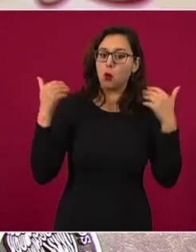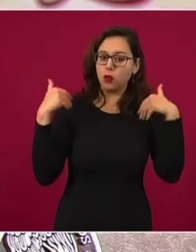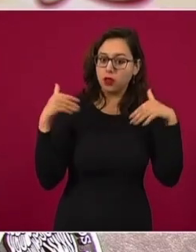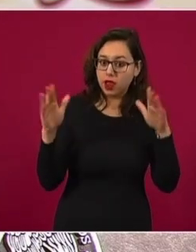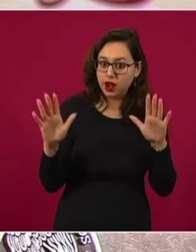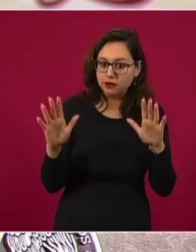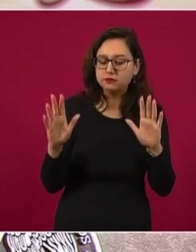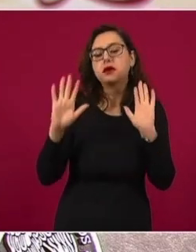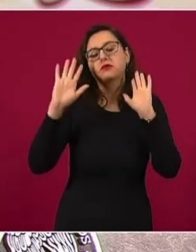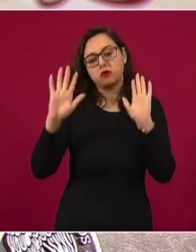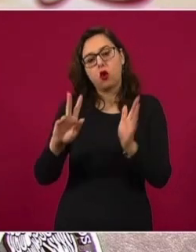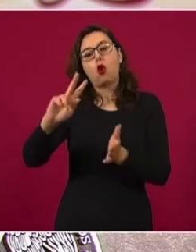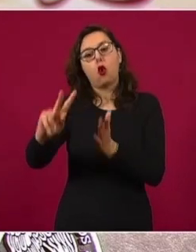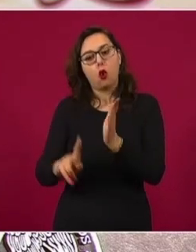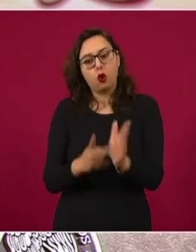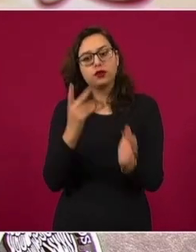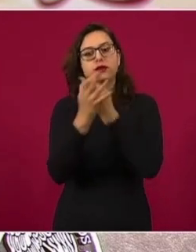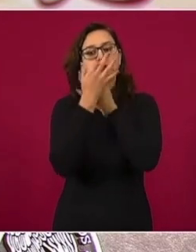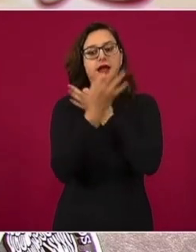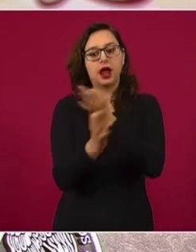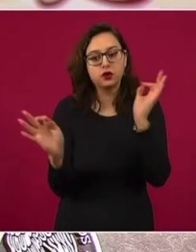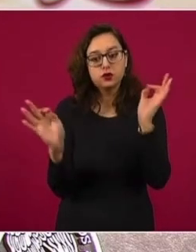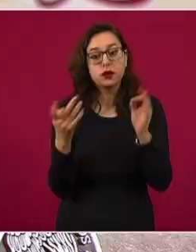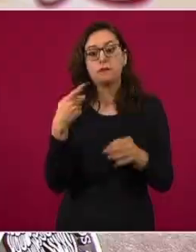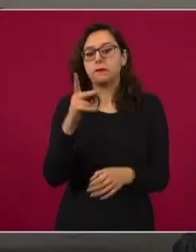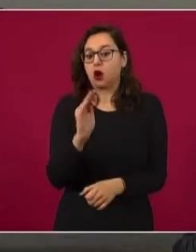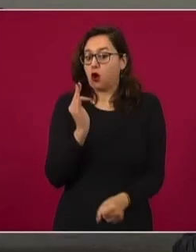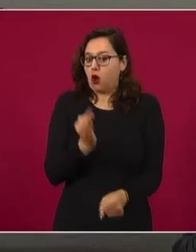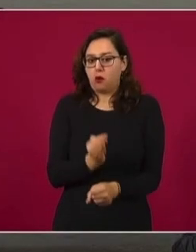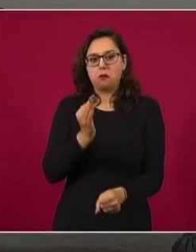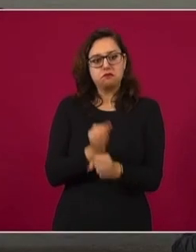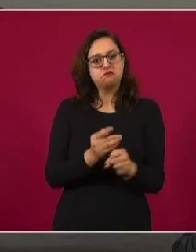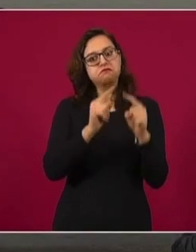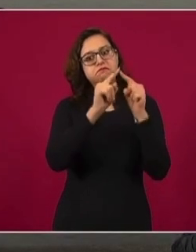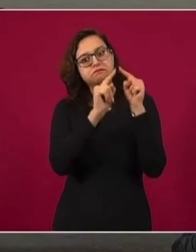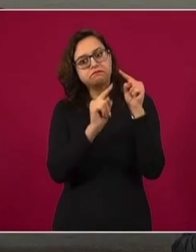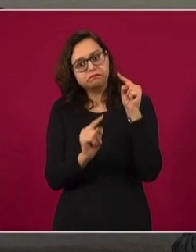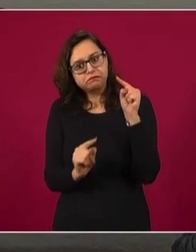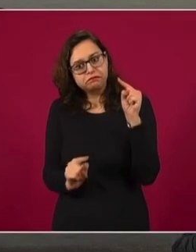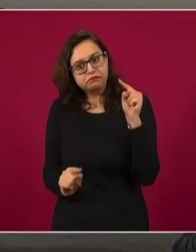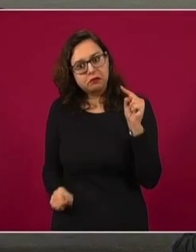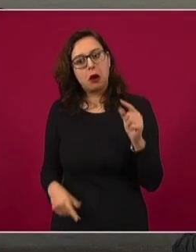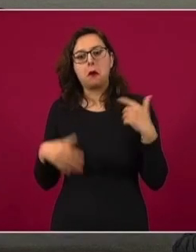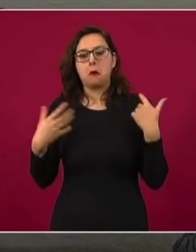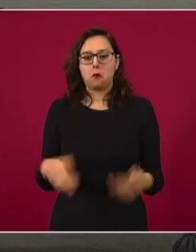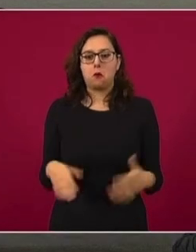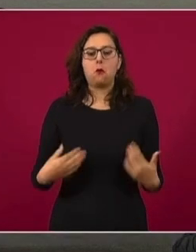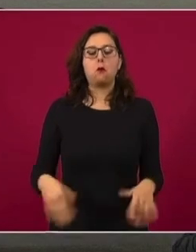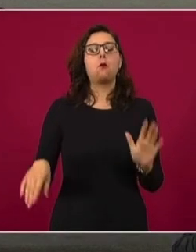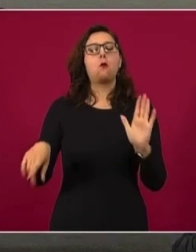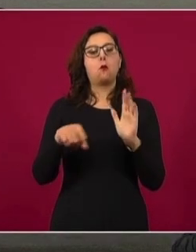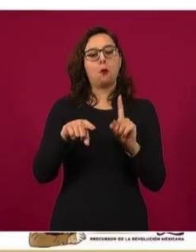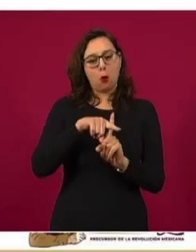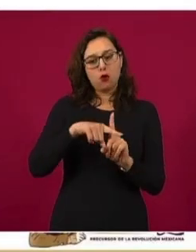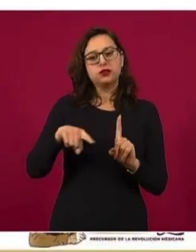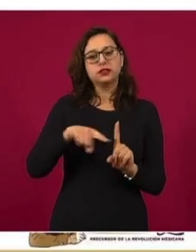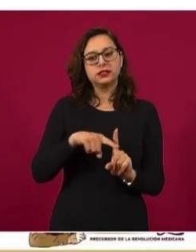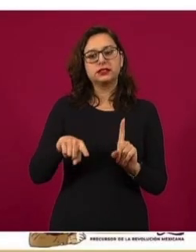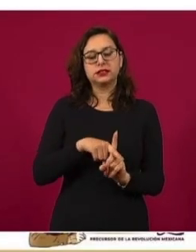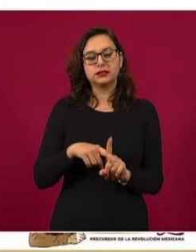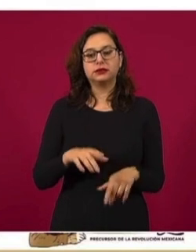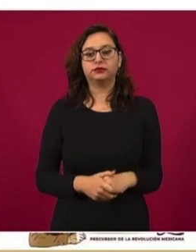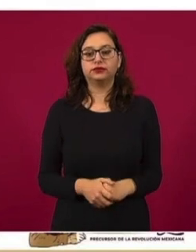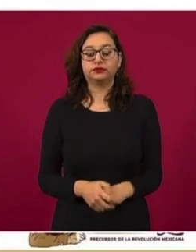Pero la noticia definitivamente es positiva. Lo otro que queremos destacar, como se ve aquí, es que solamente 2